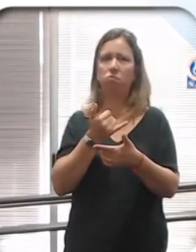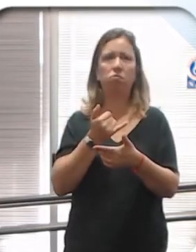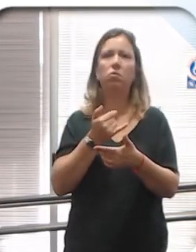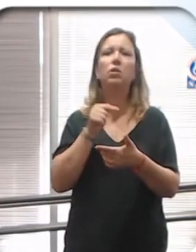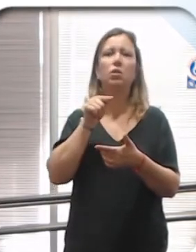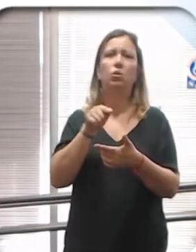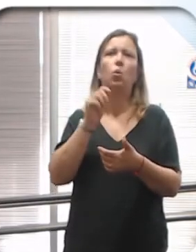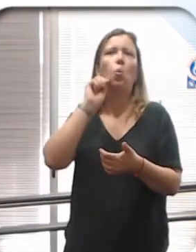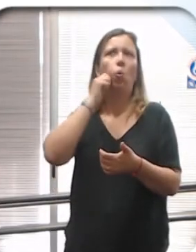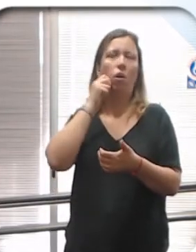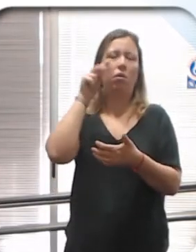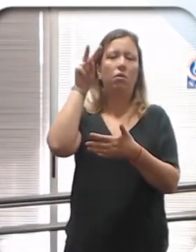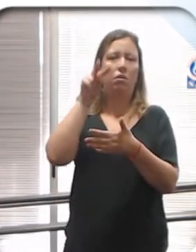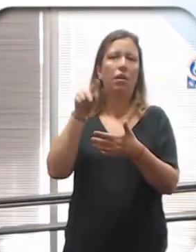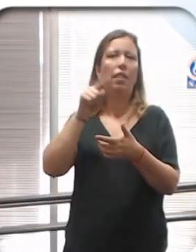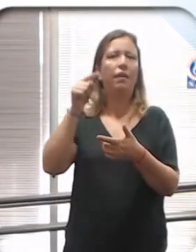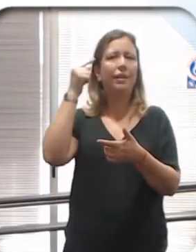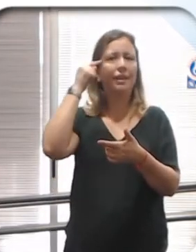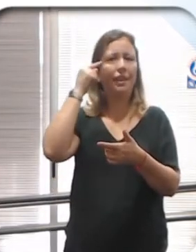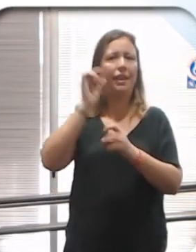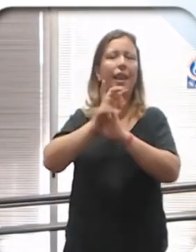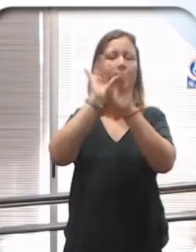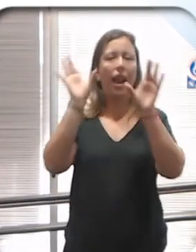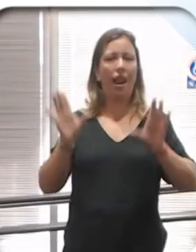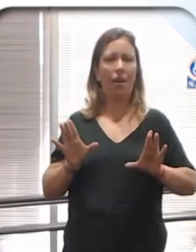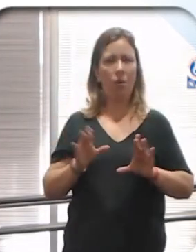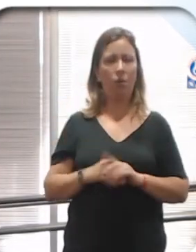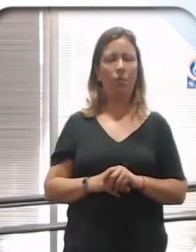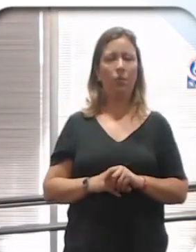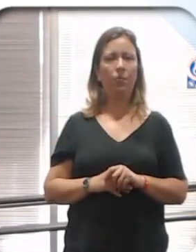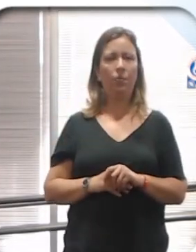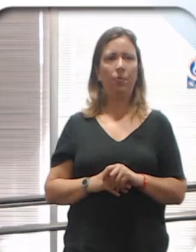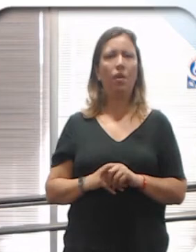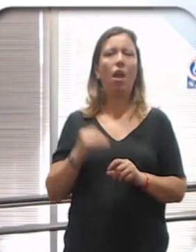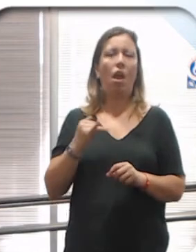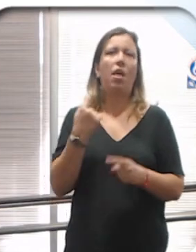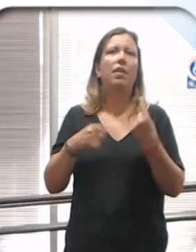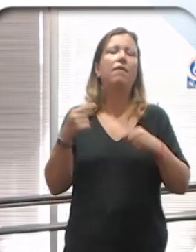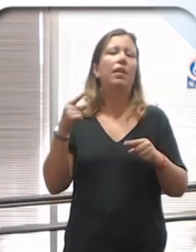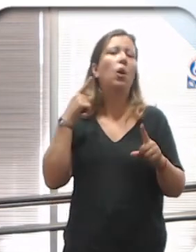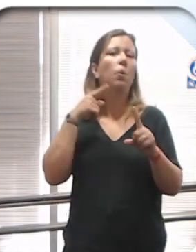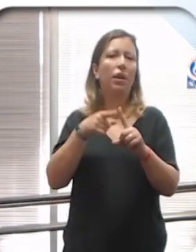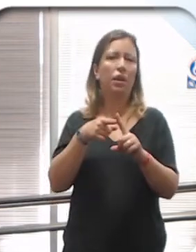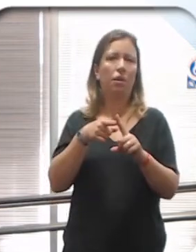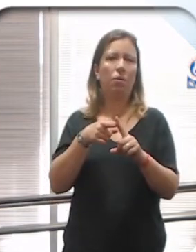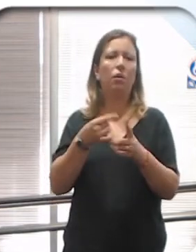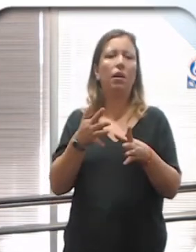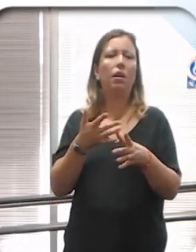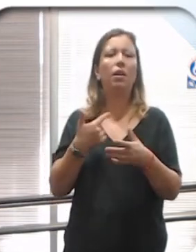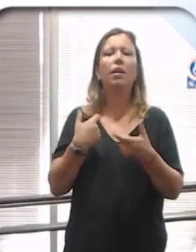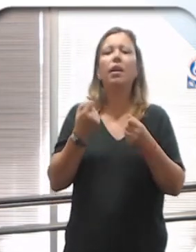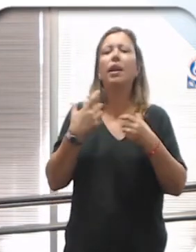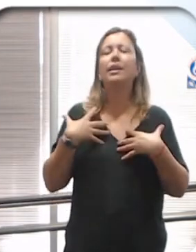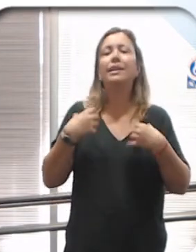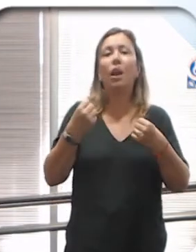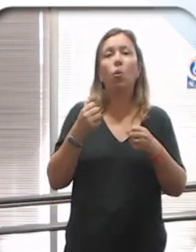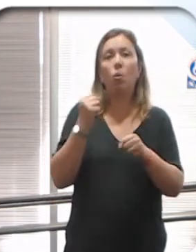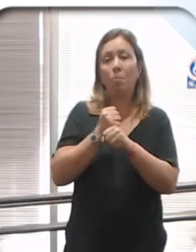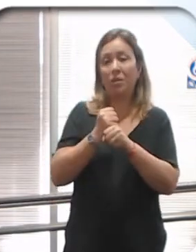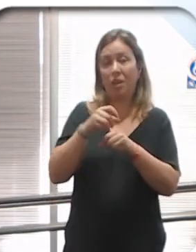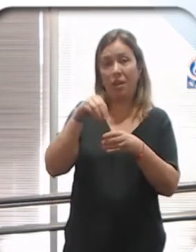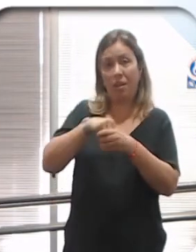está buenísimo poder leerlo y que les entre. Tiene múltiples propósitos, sensibilizar a los equipos de salud,